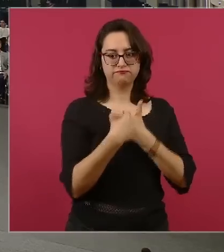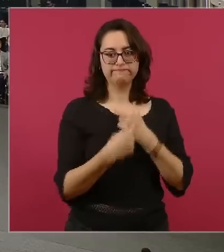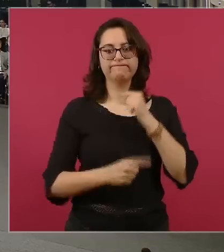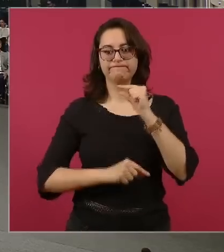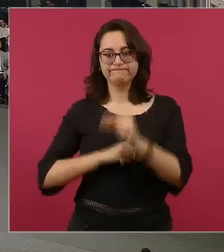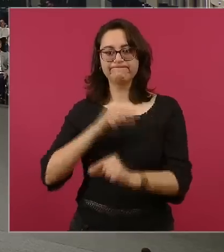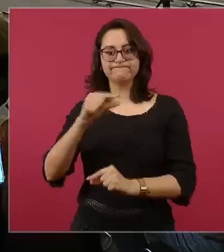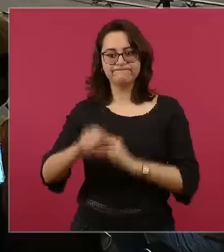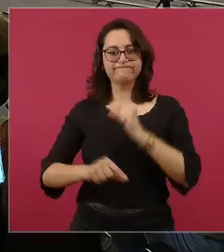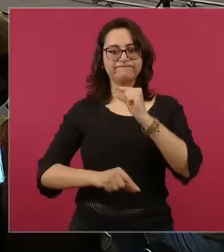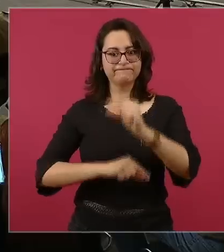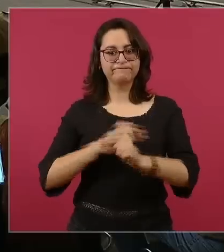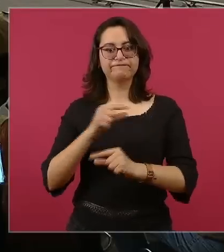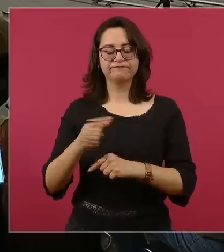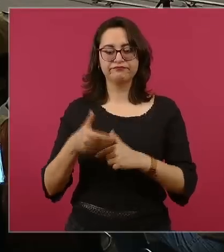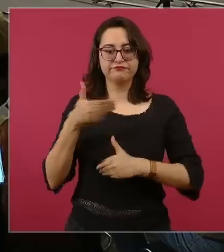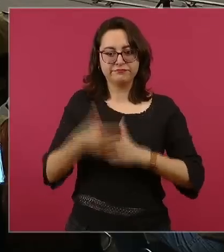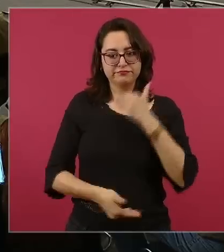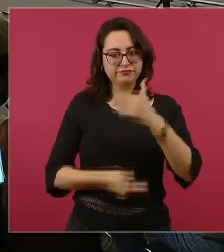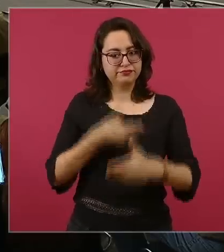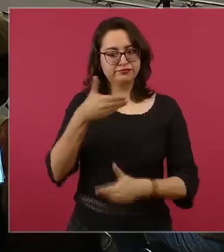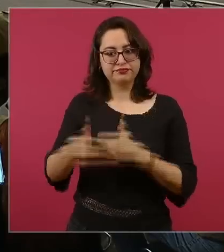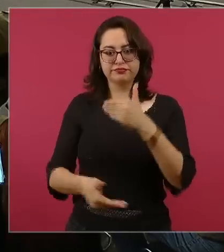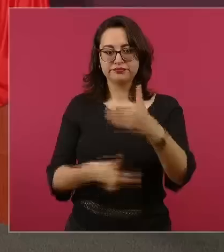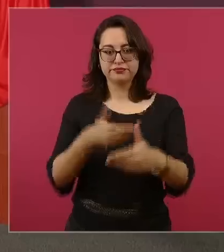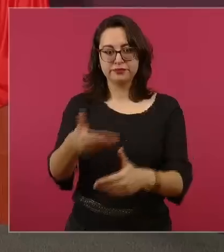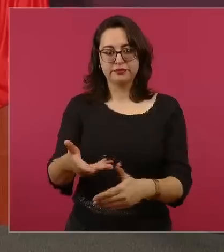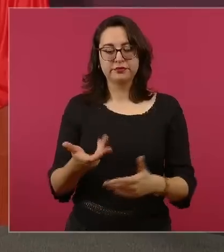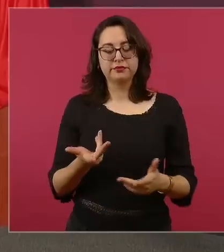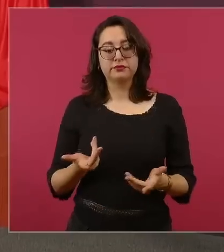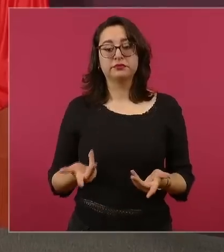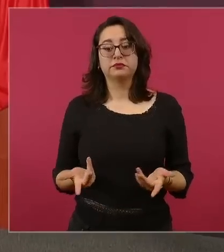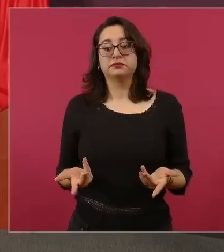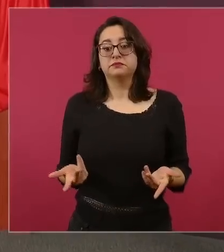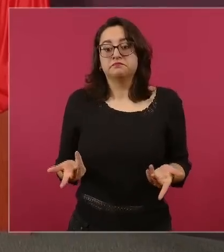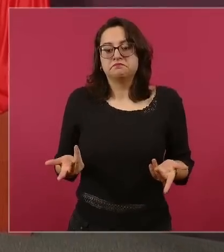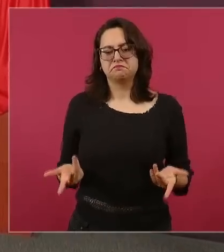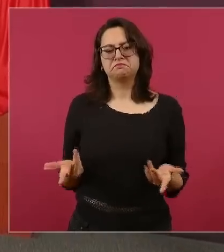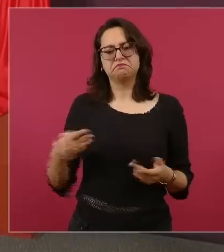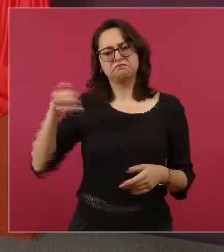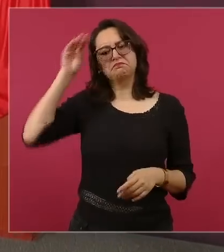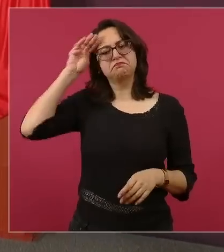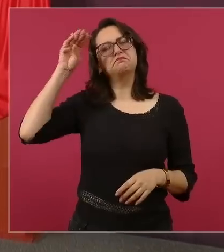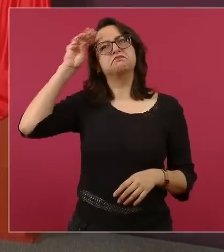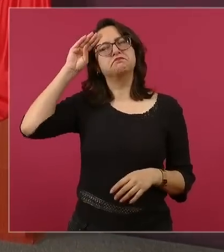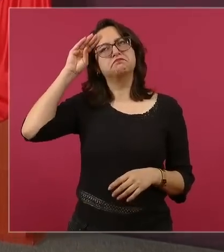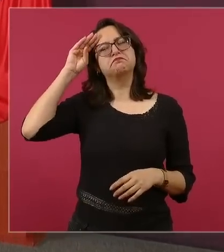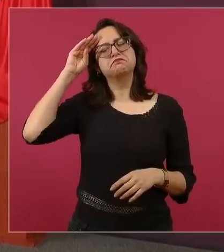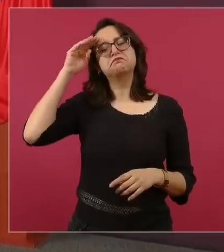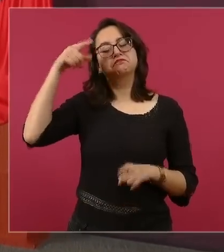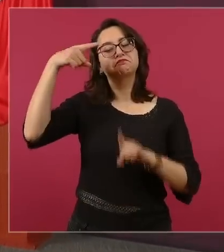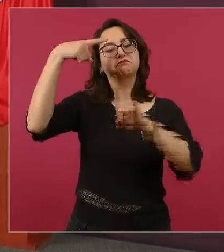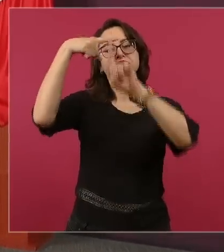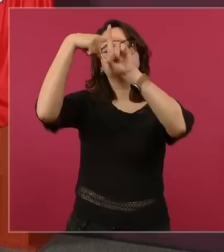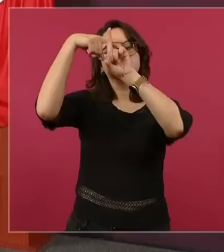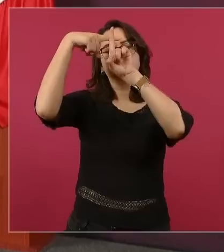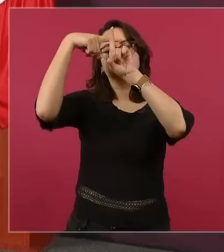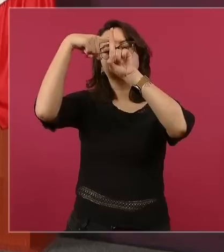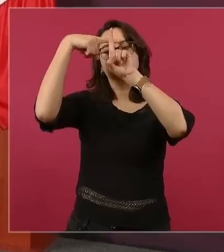avanzando y estoy optimista porque